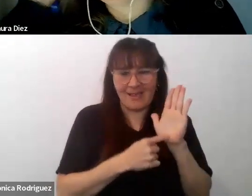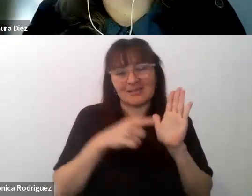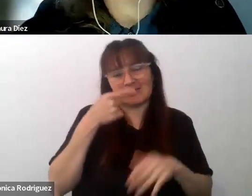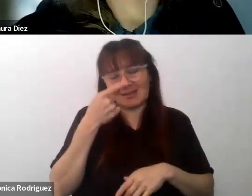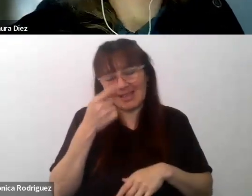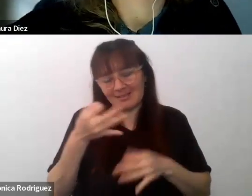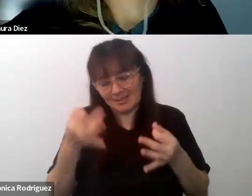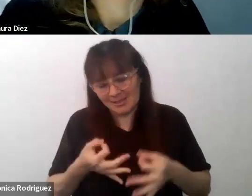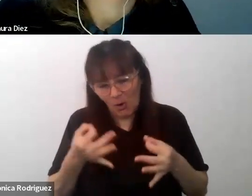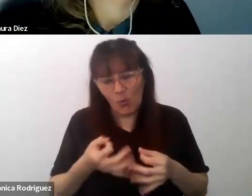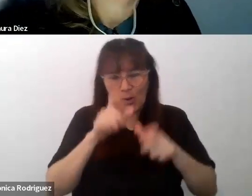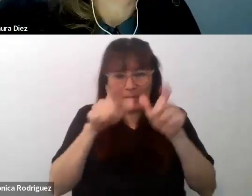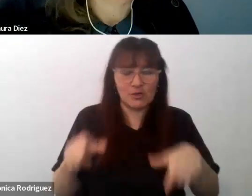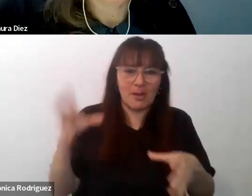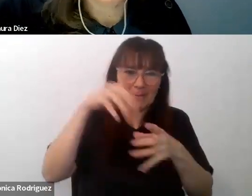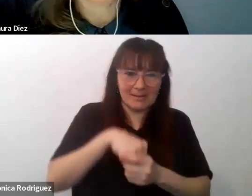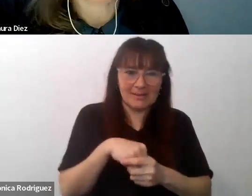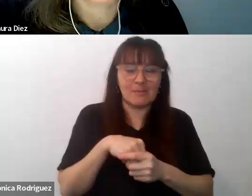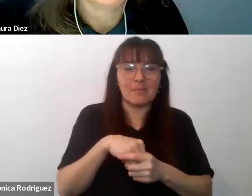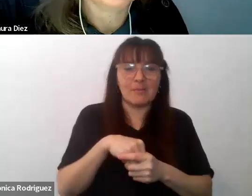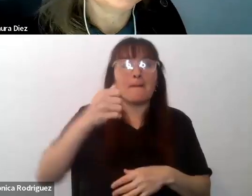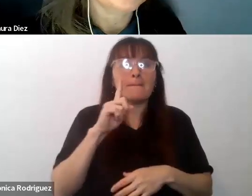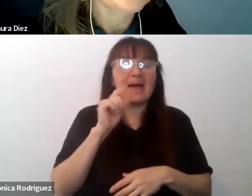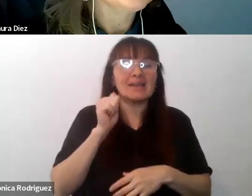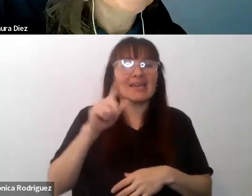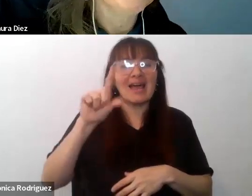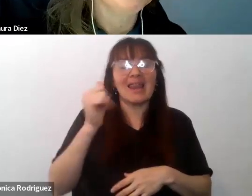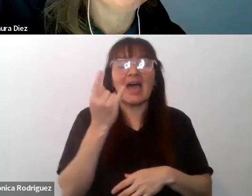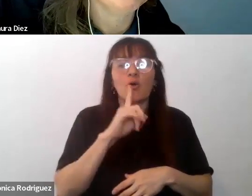para quienes están participando María Laura te escuchamos